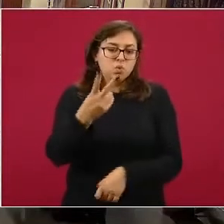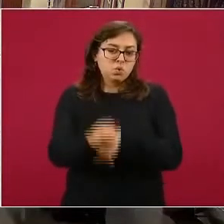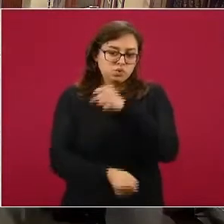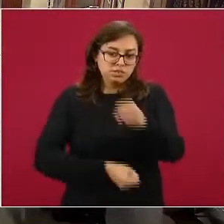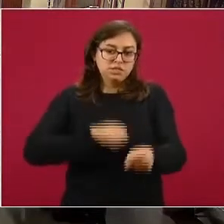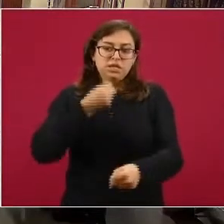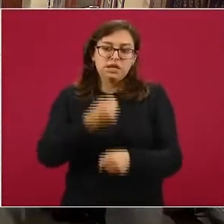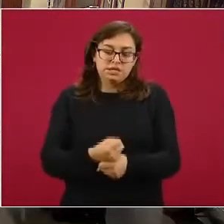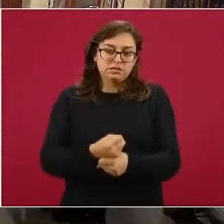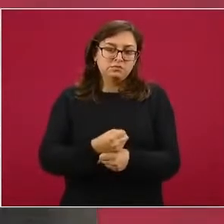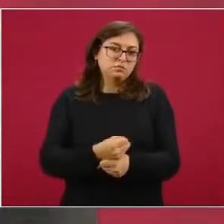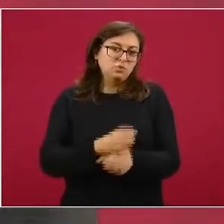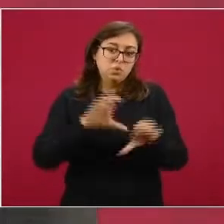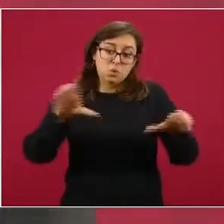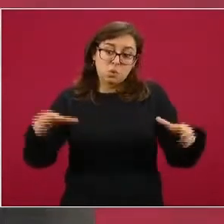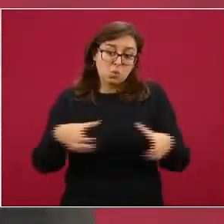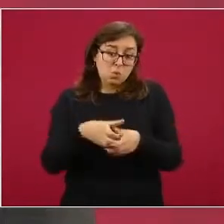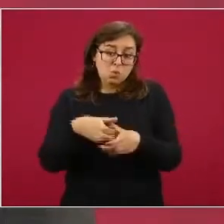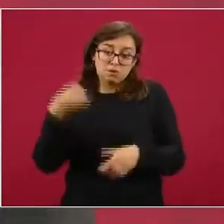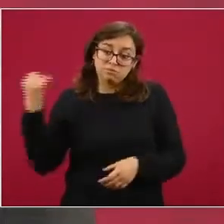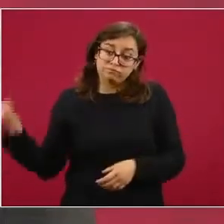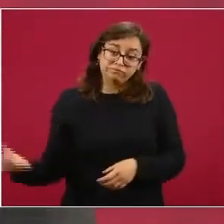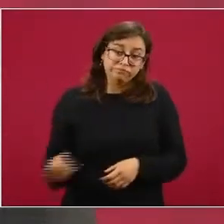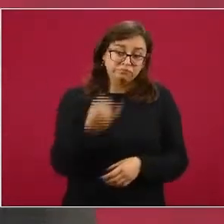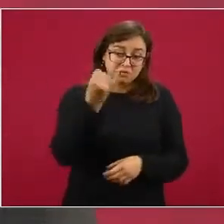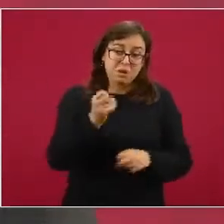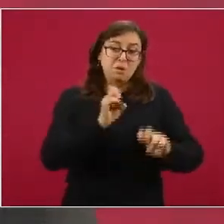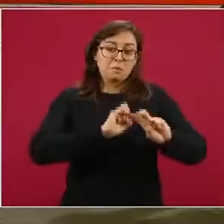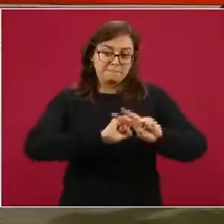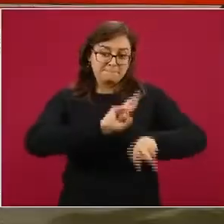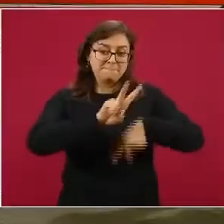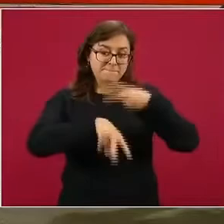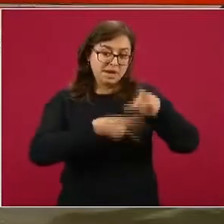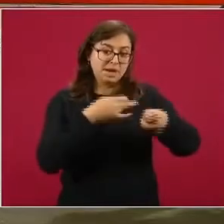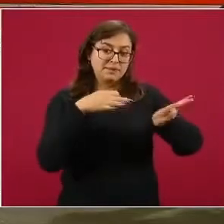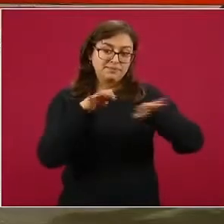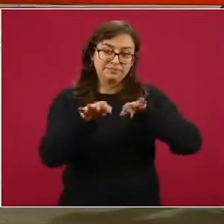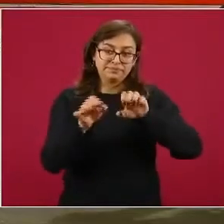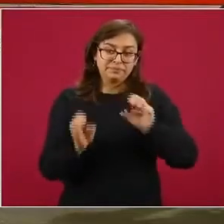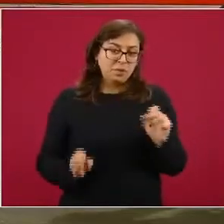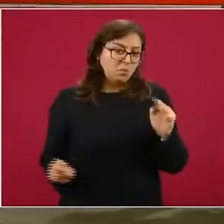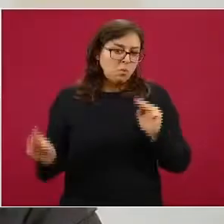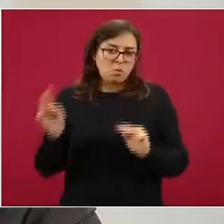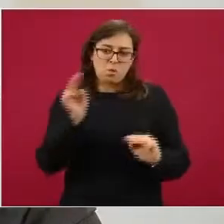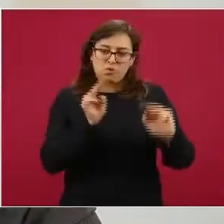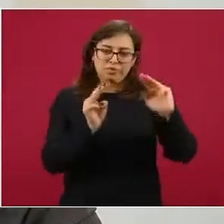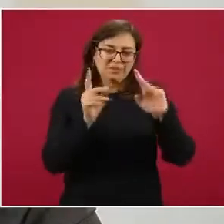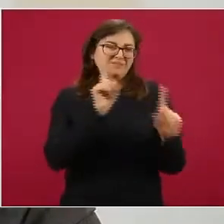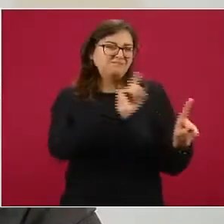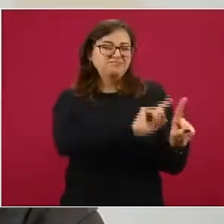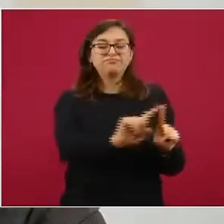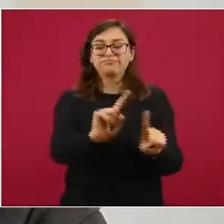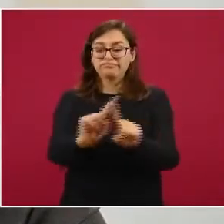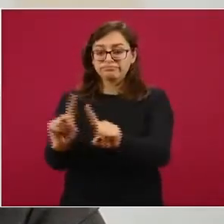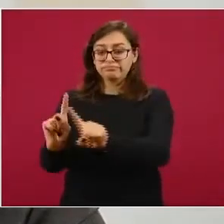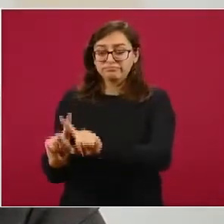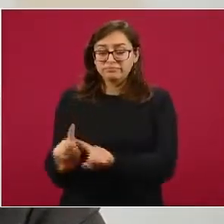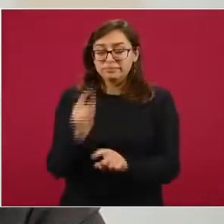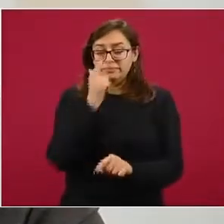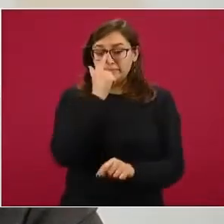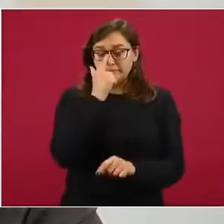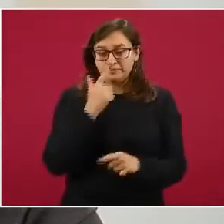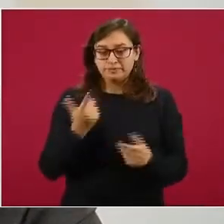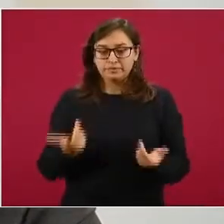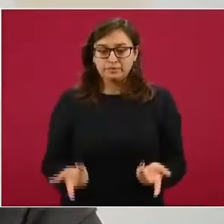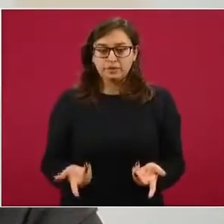acceden a una de estas comunidades donde ya están trabajando, los tenemos en la Sierra de Zongolica, en diferentes regiones. La forma